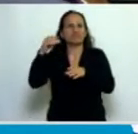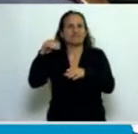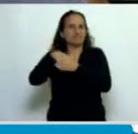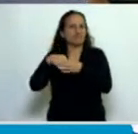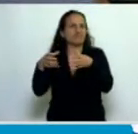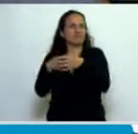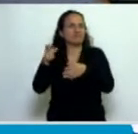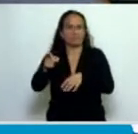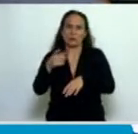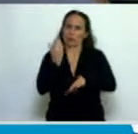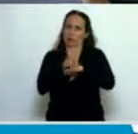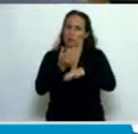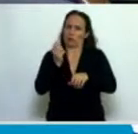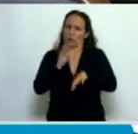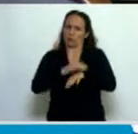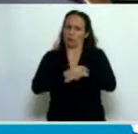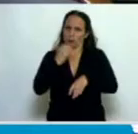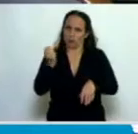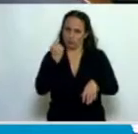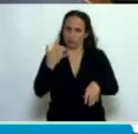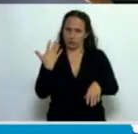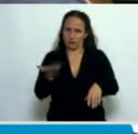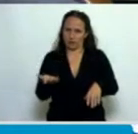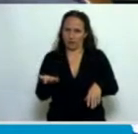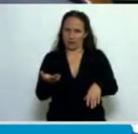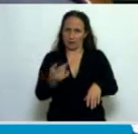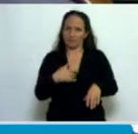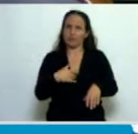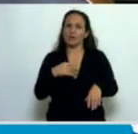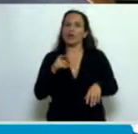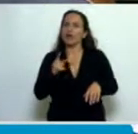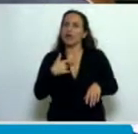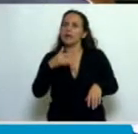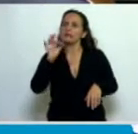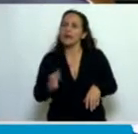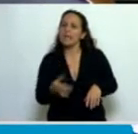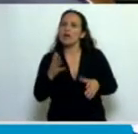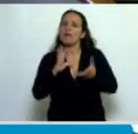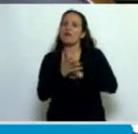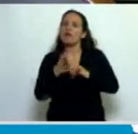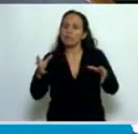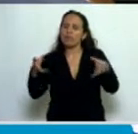semejante responsabilidad. Bueno, vemos habitualmente la manera en que se cubren estas direcciones